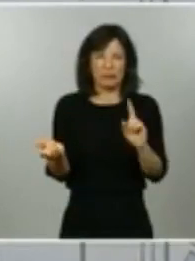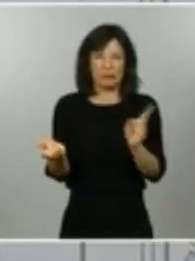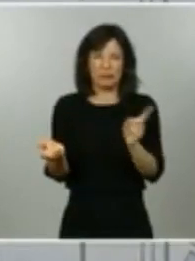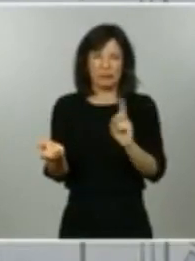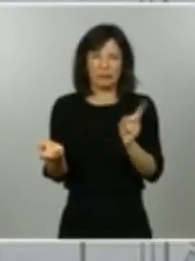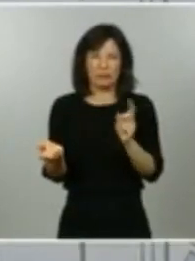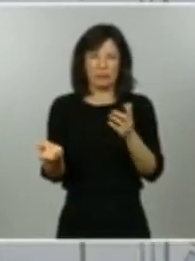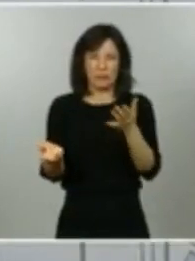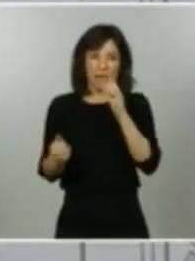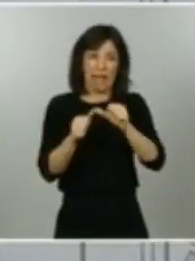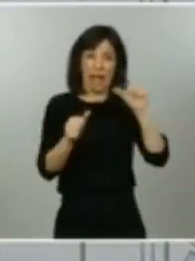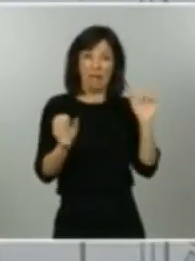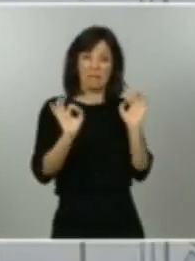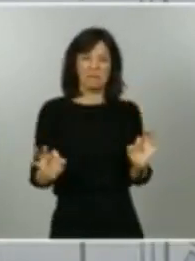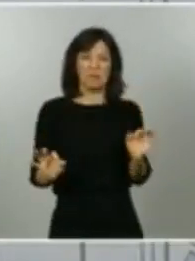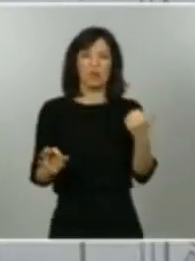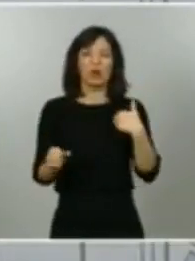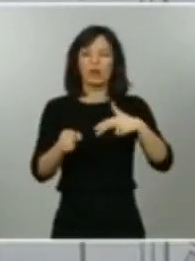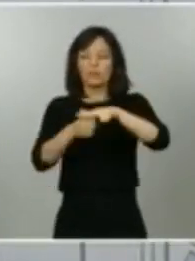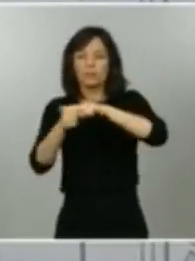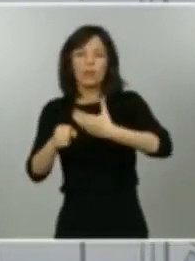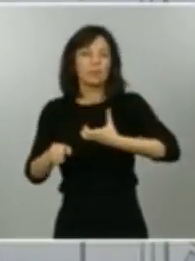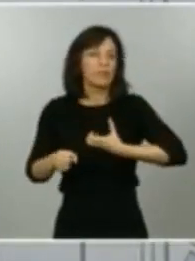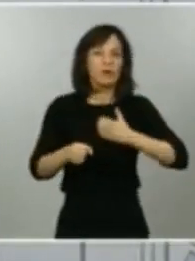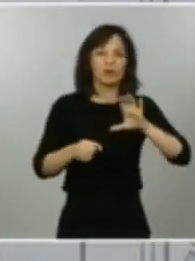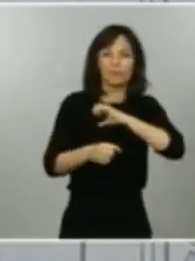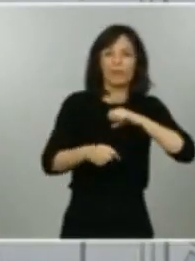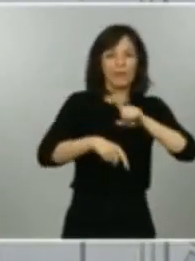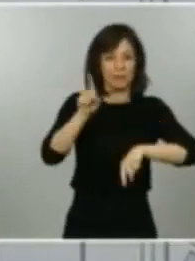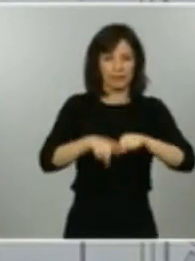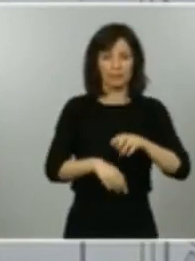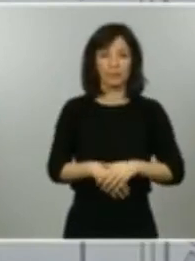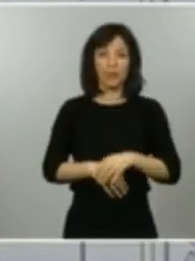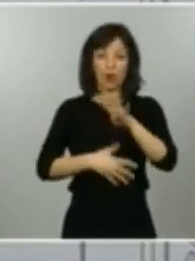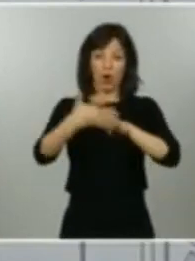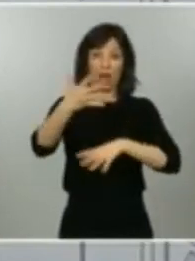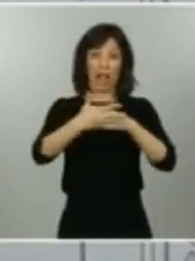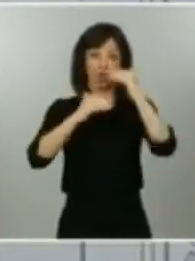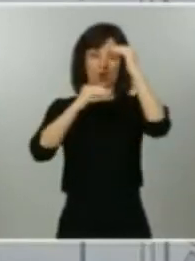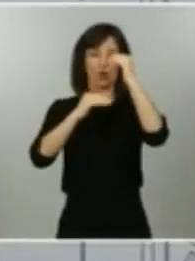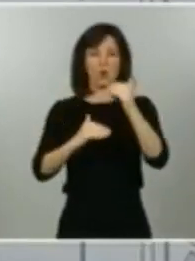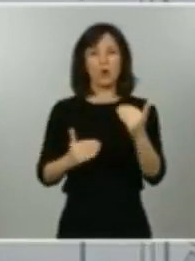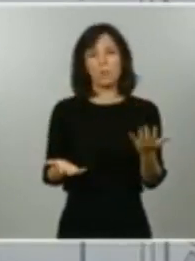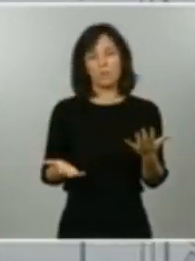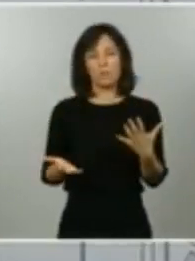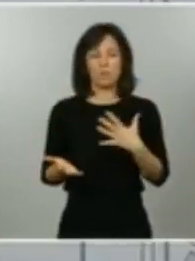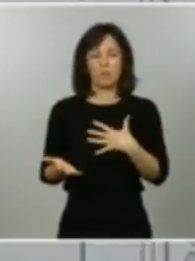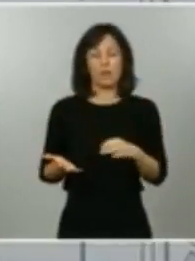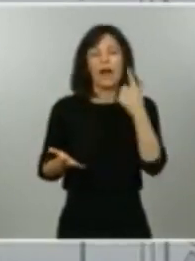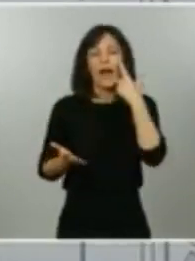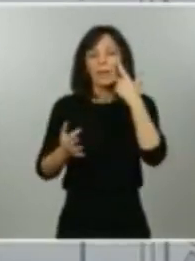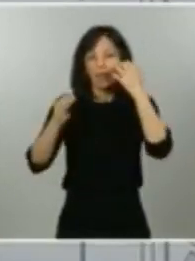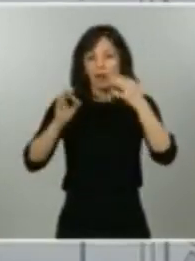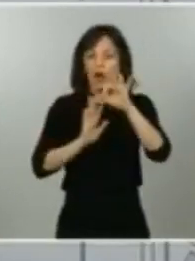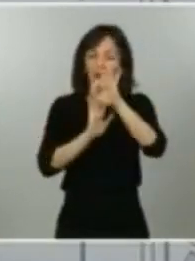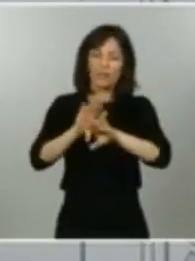En cuanto a las franjas en principio es muy posible que en la fase 1 habrá que ver cómo queda la orden final que la está